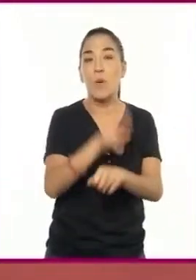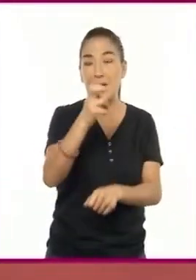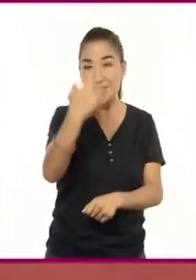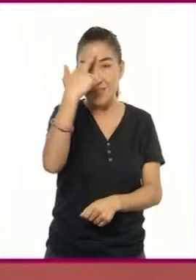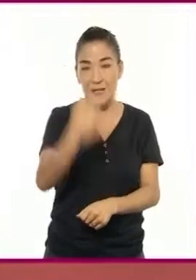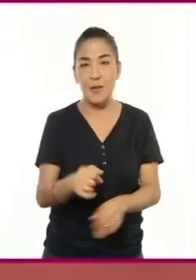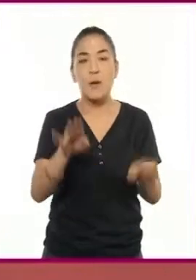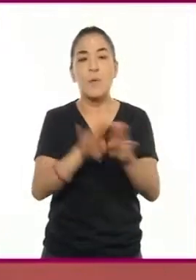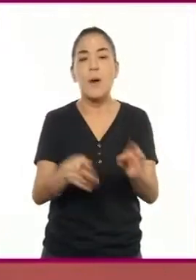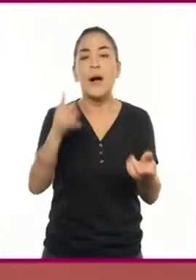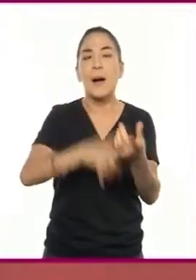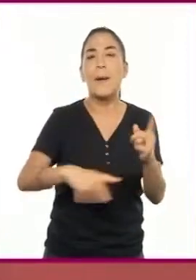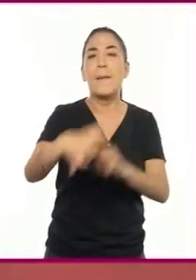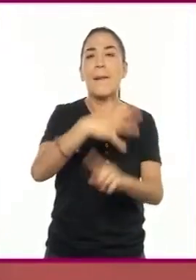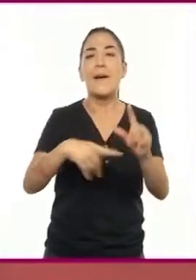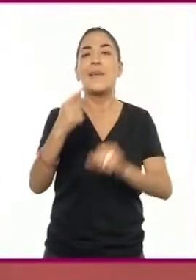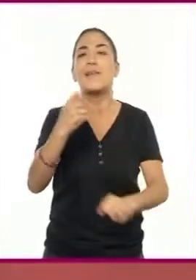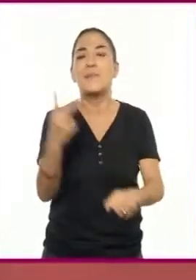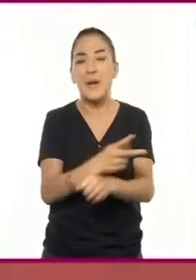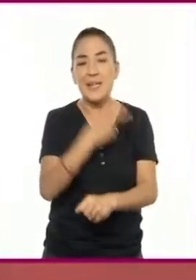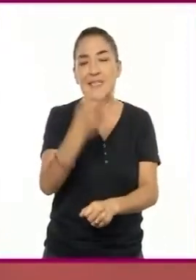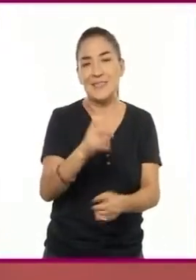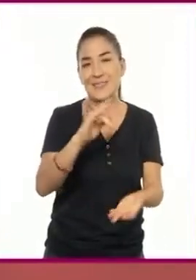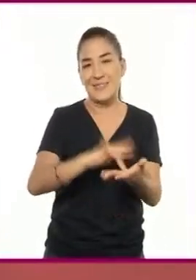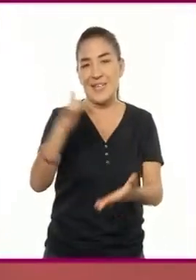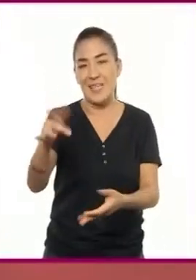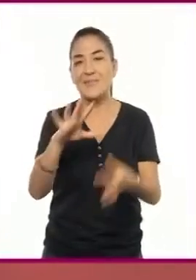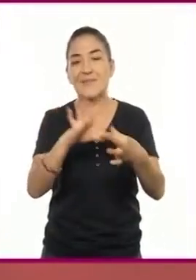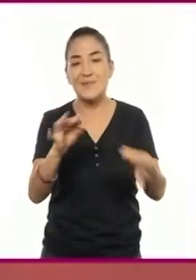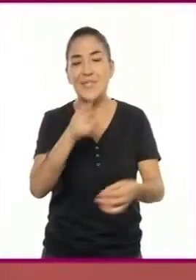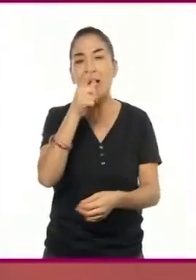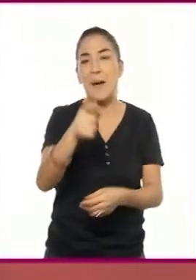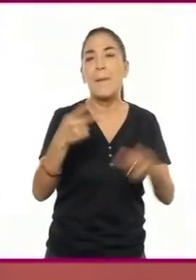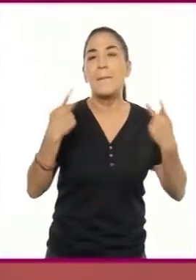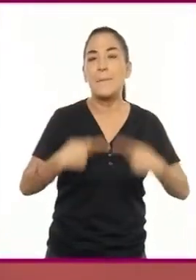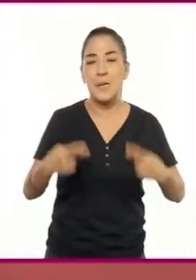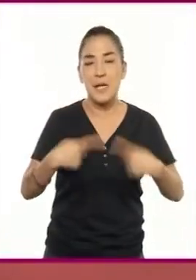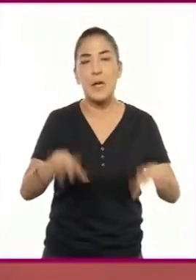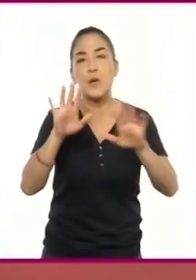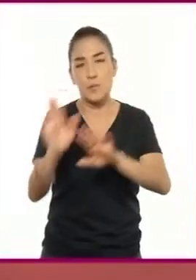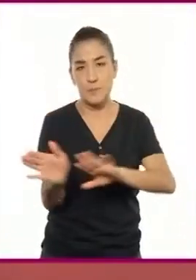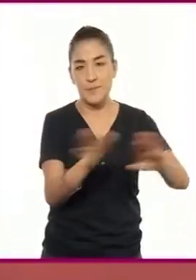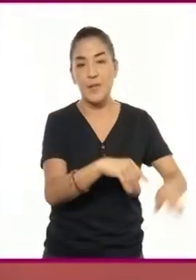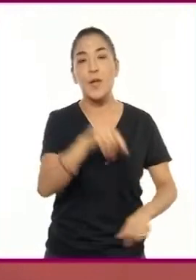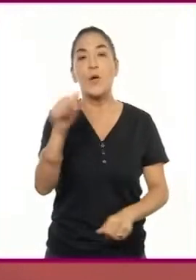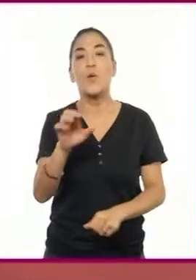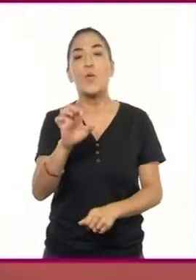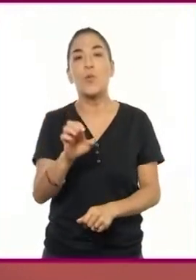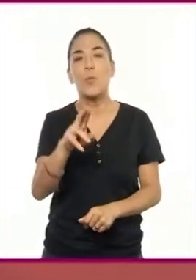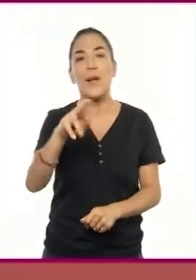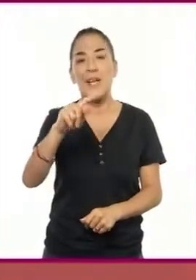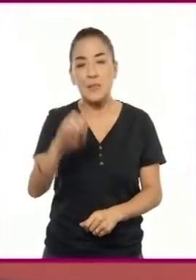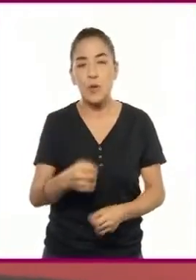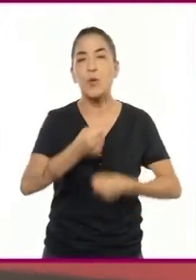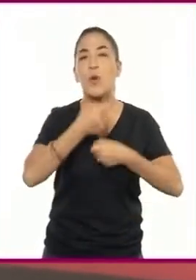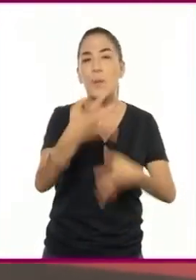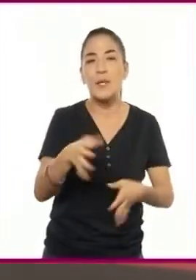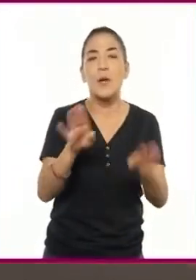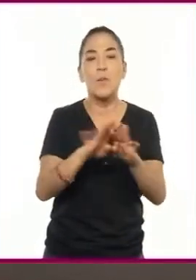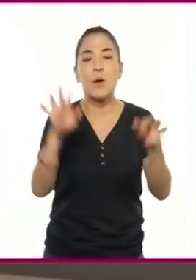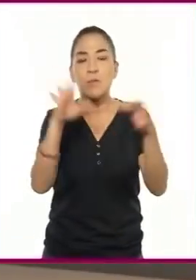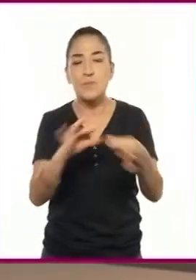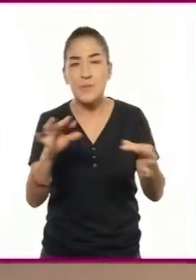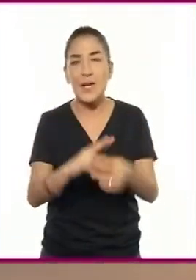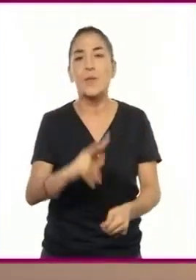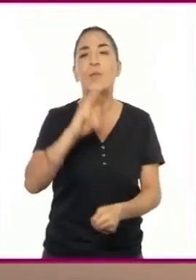espectadores se enteran de lo que ocurre gracias a lo que dicen los personajes. En cambio, en los cuentos o novelas, el lector es conducido por el narrador,